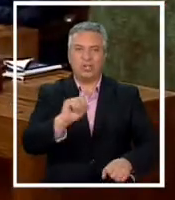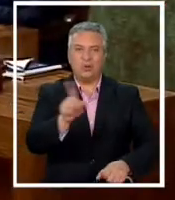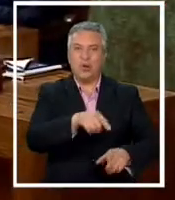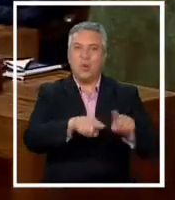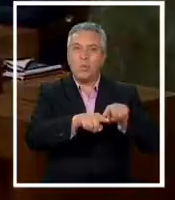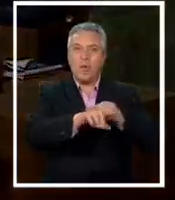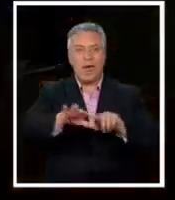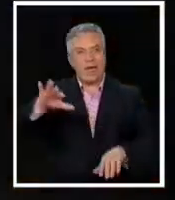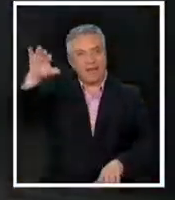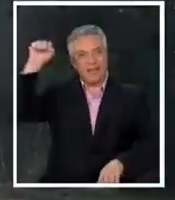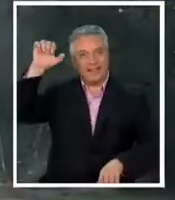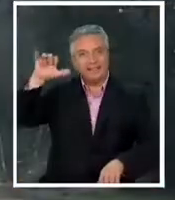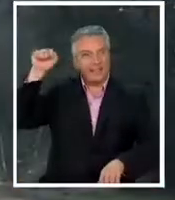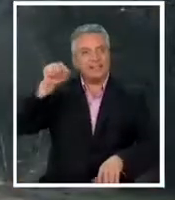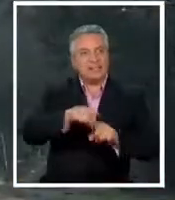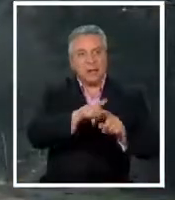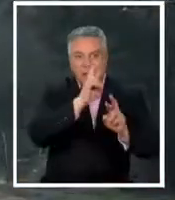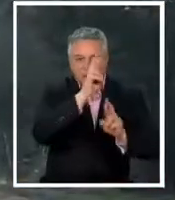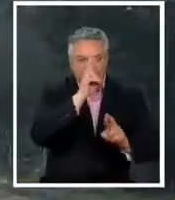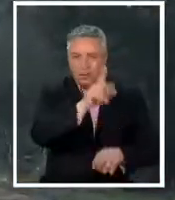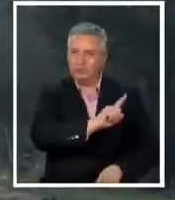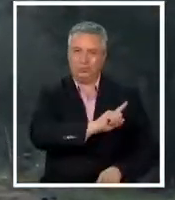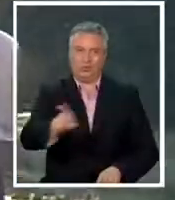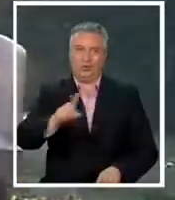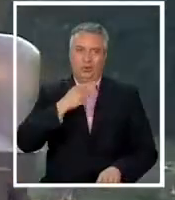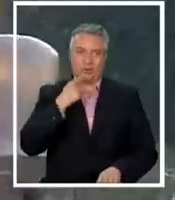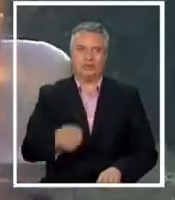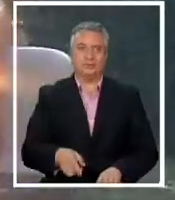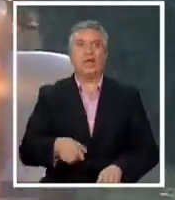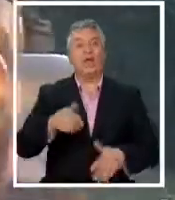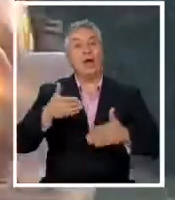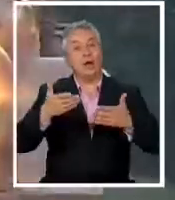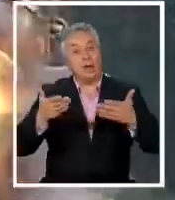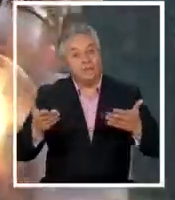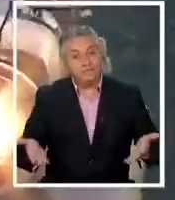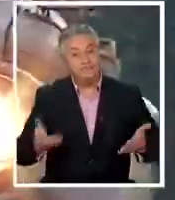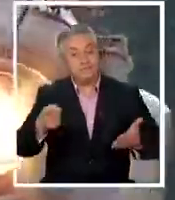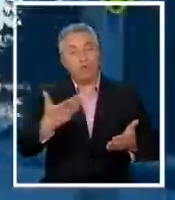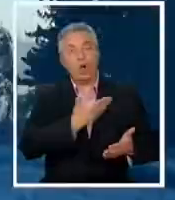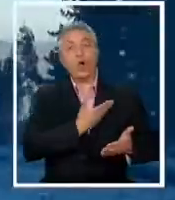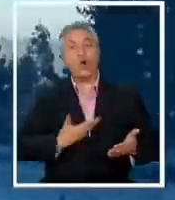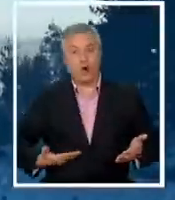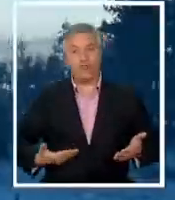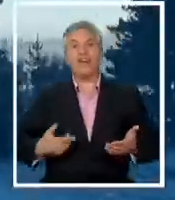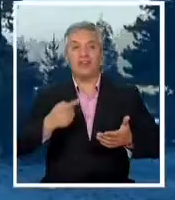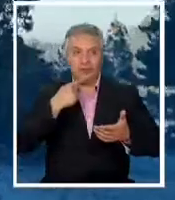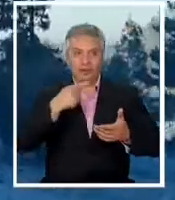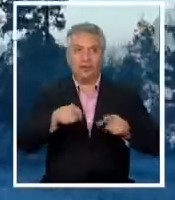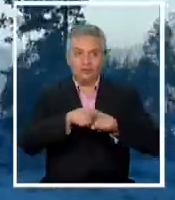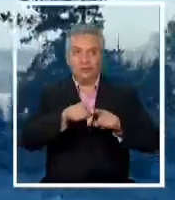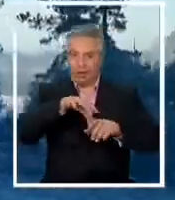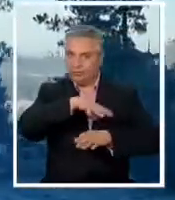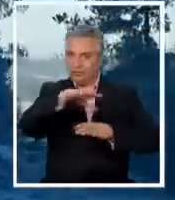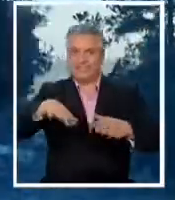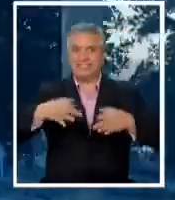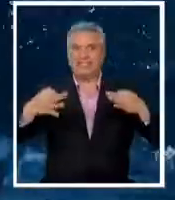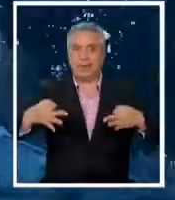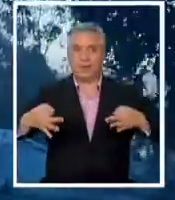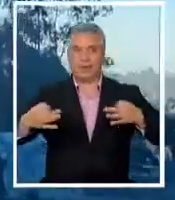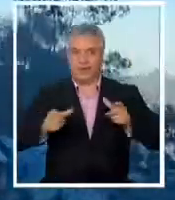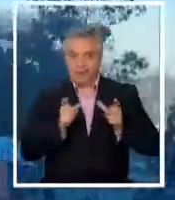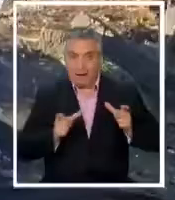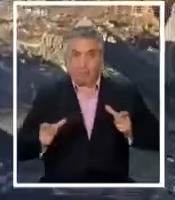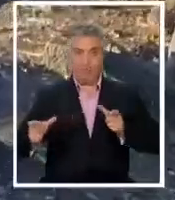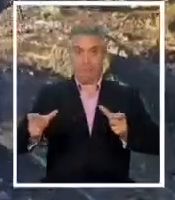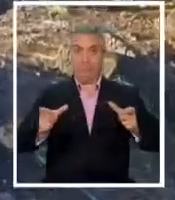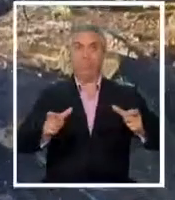instrumentaliza el conflicto. Debate que se cruzó también con las acciones del gobierno para resguardar la seguridad de la macro zona sur que esta jornada